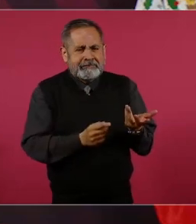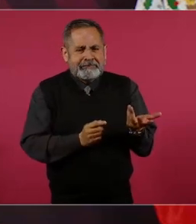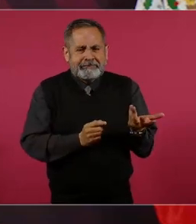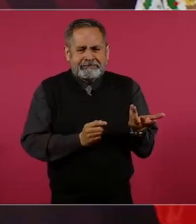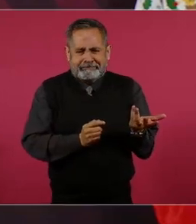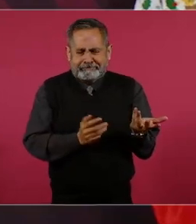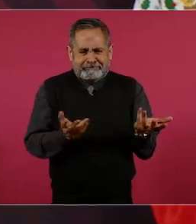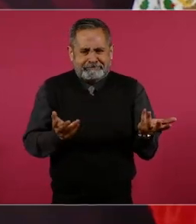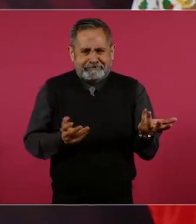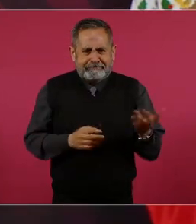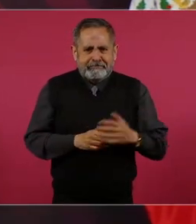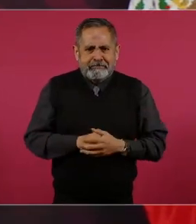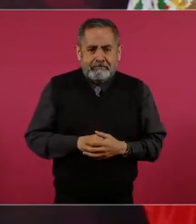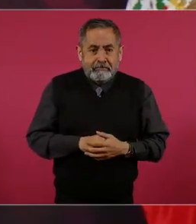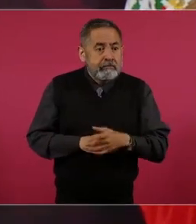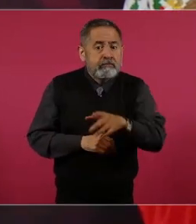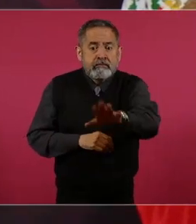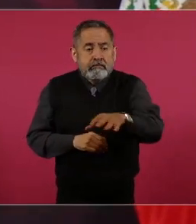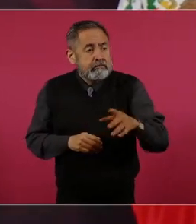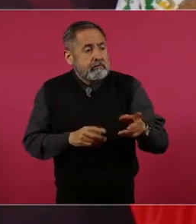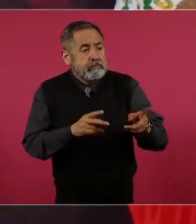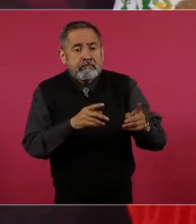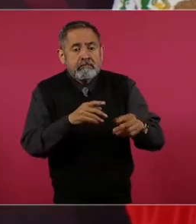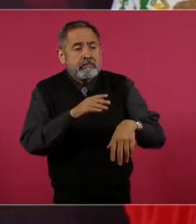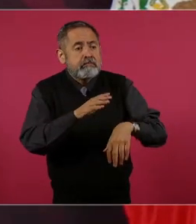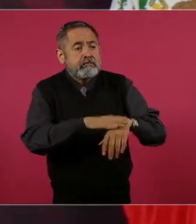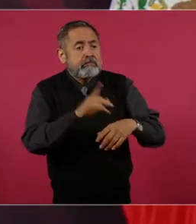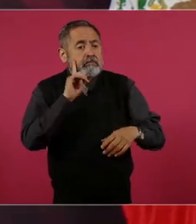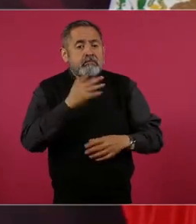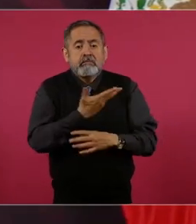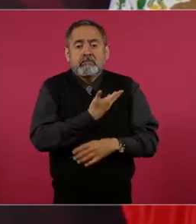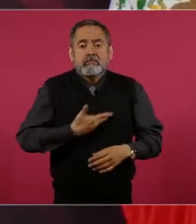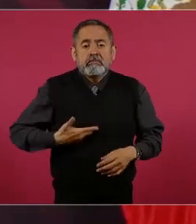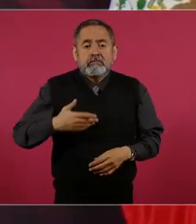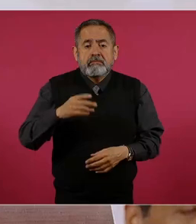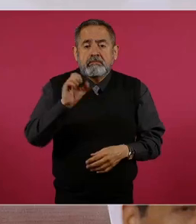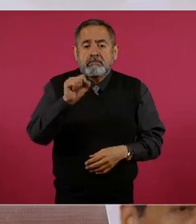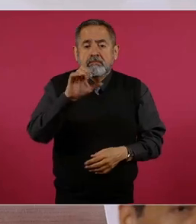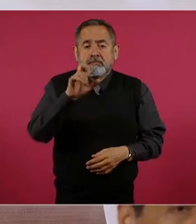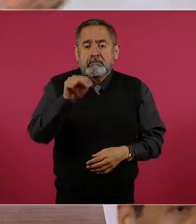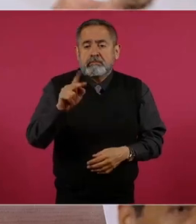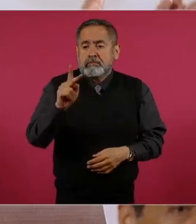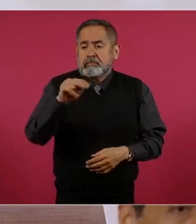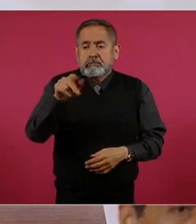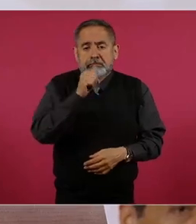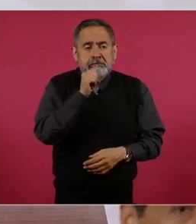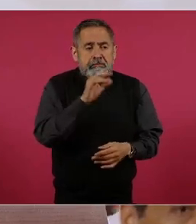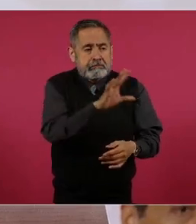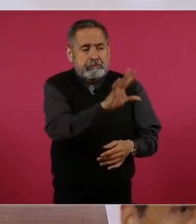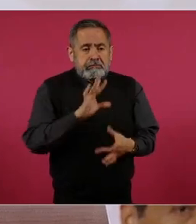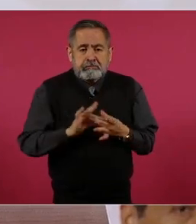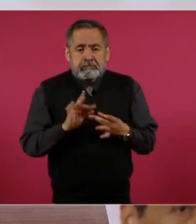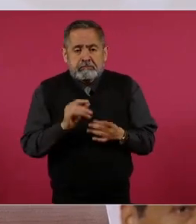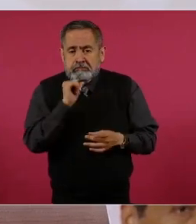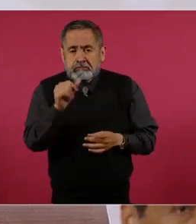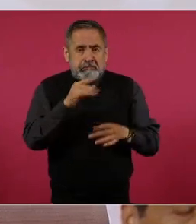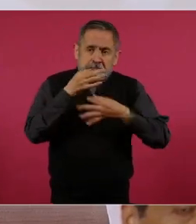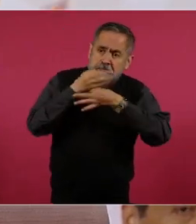No ha hablado la presidenta Piña de eso. ¿Cómo fue que se dio esa reunión?